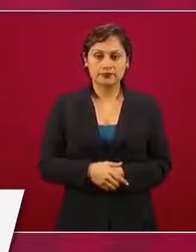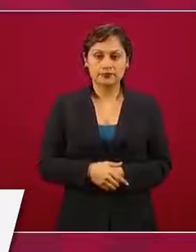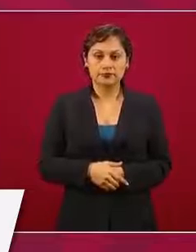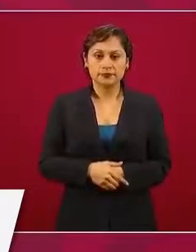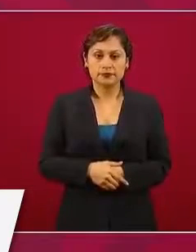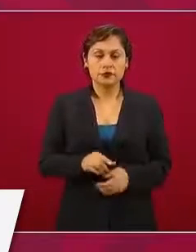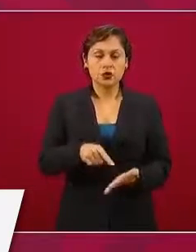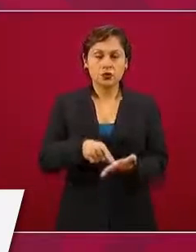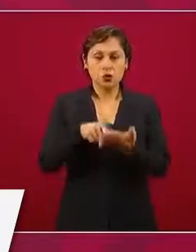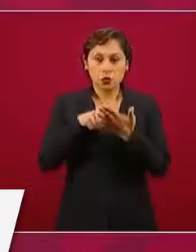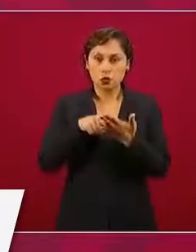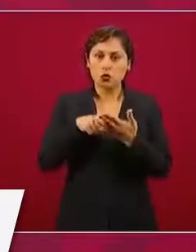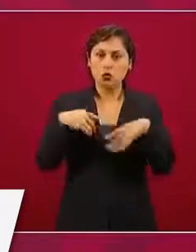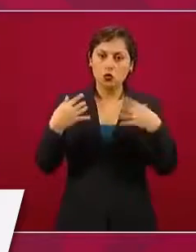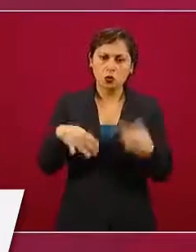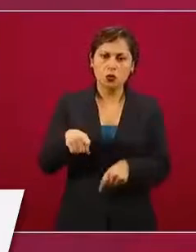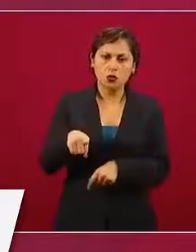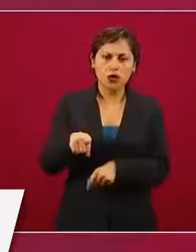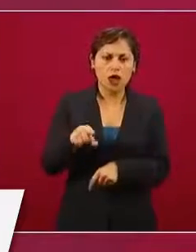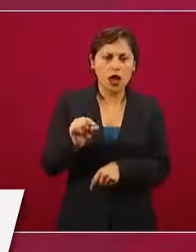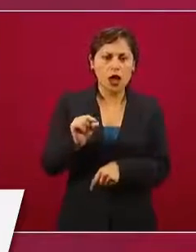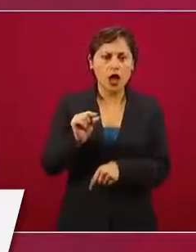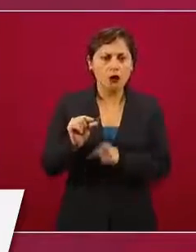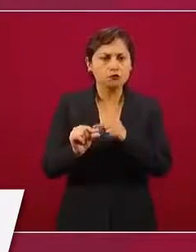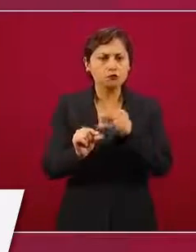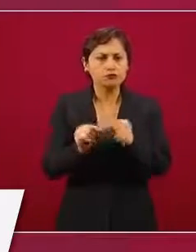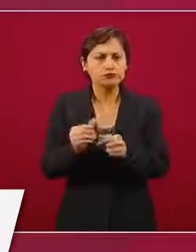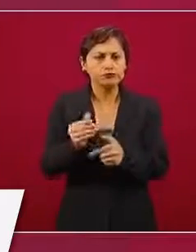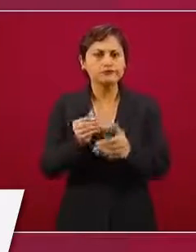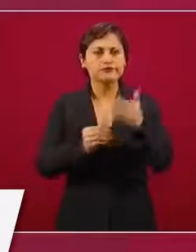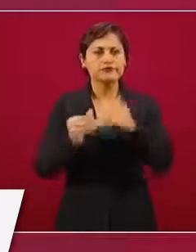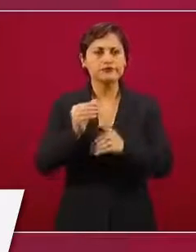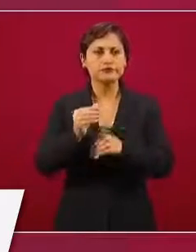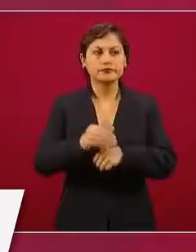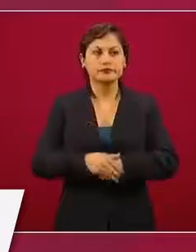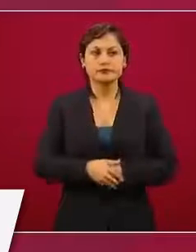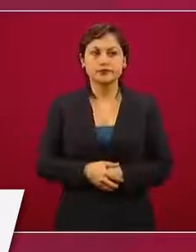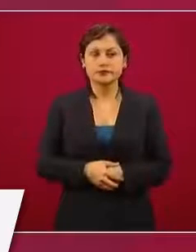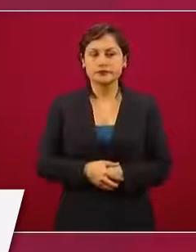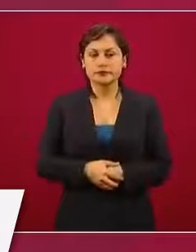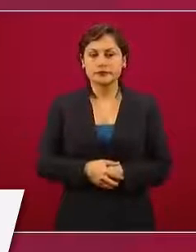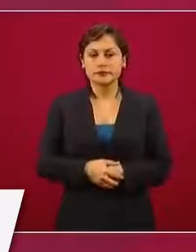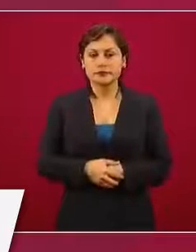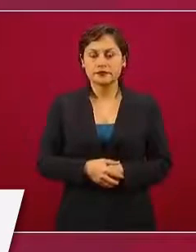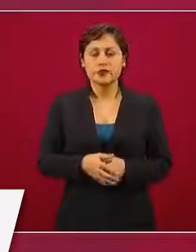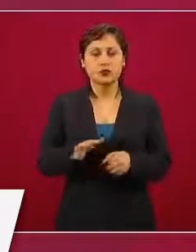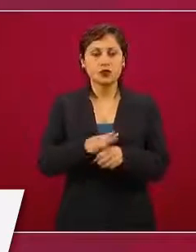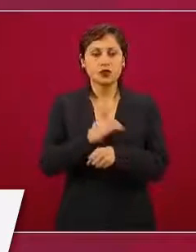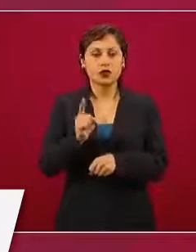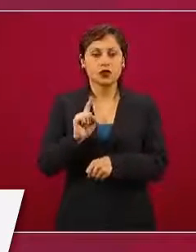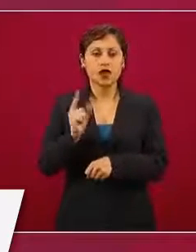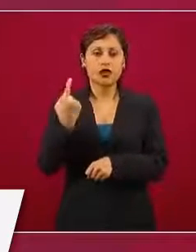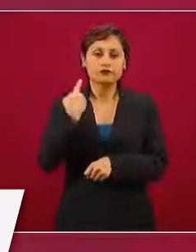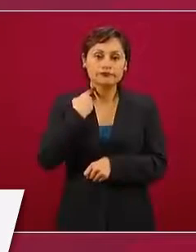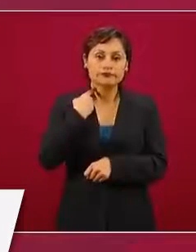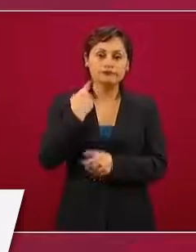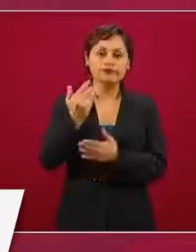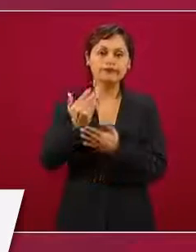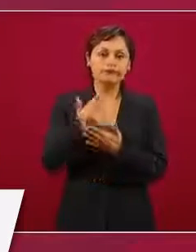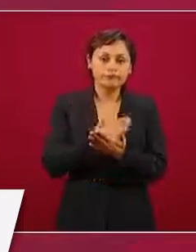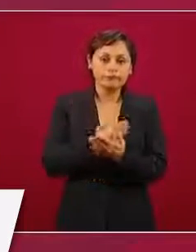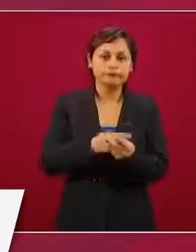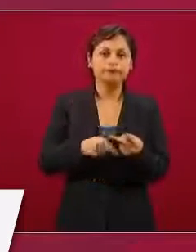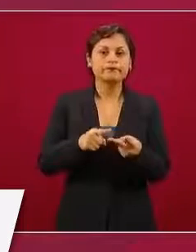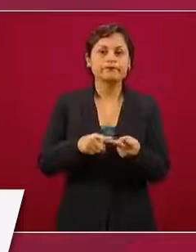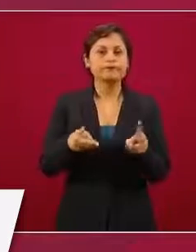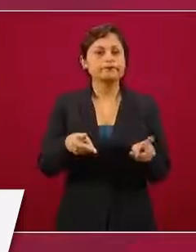resultados, ha disminuido el número de homicidios, de